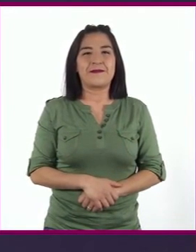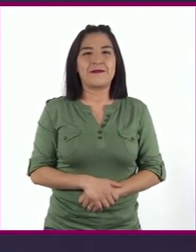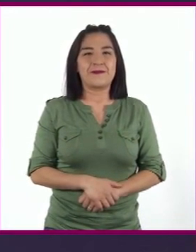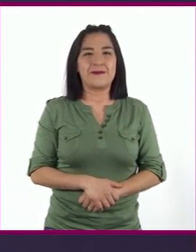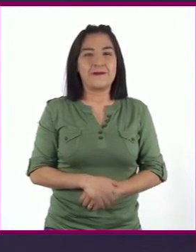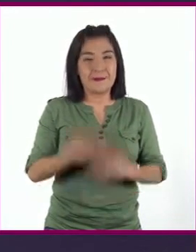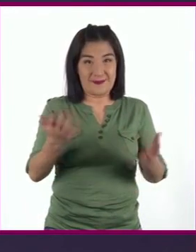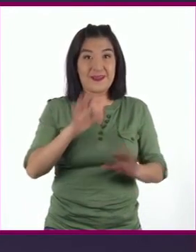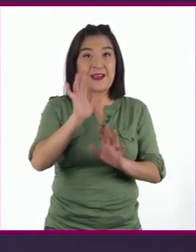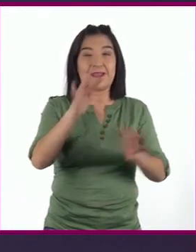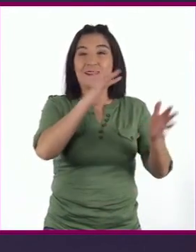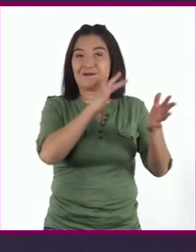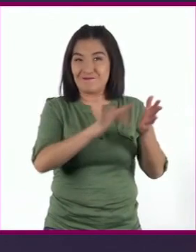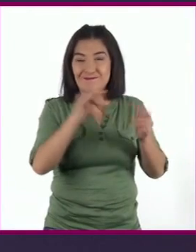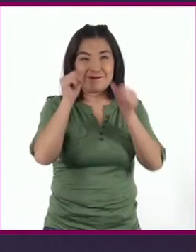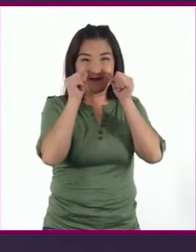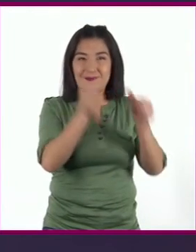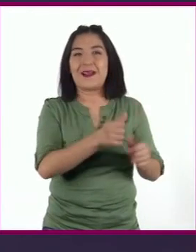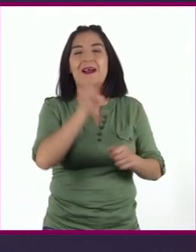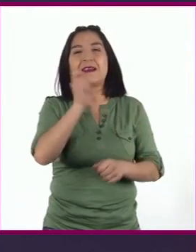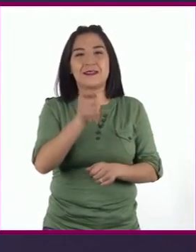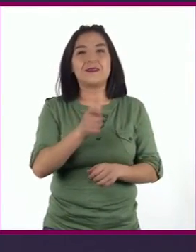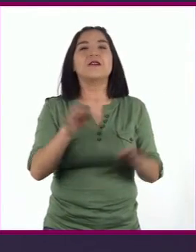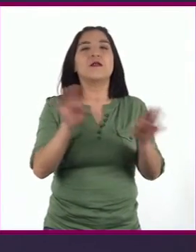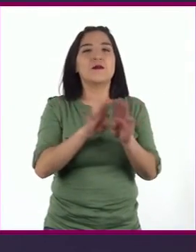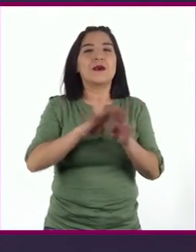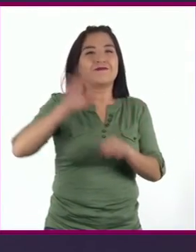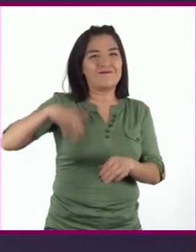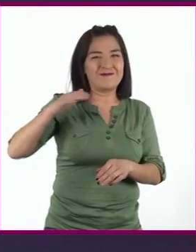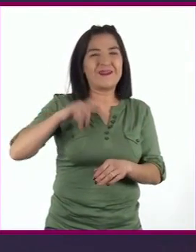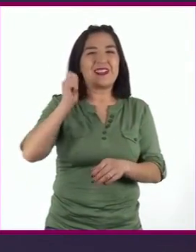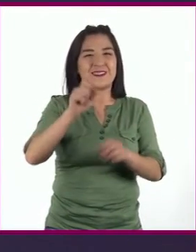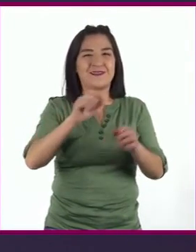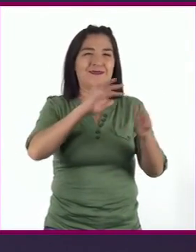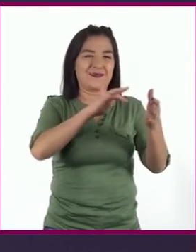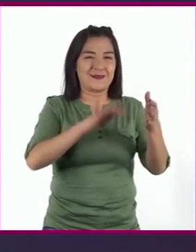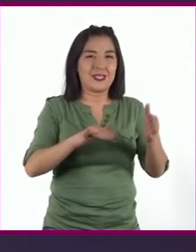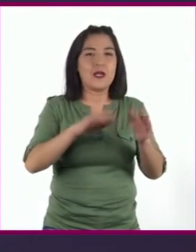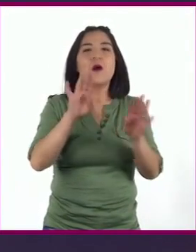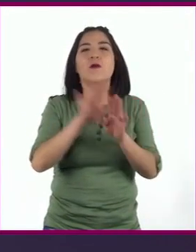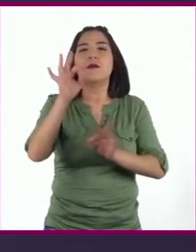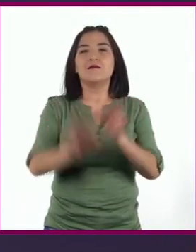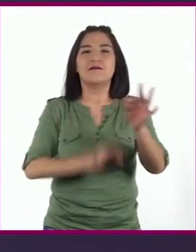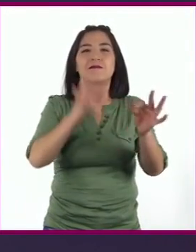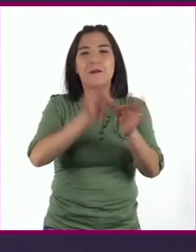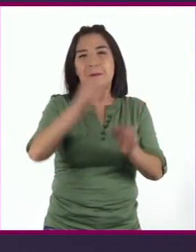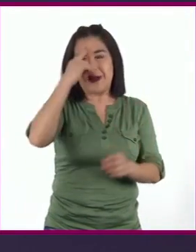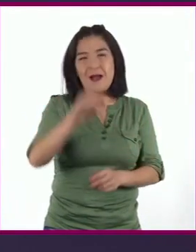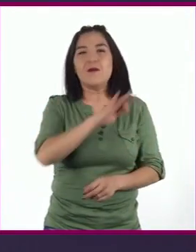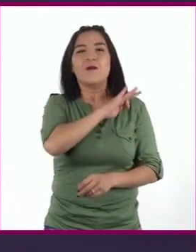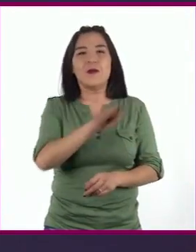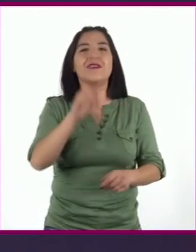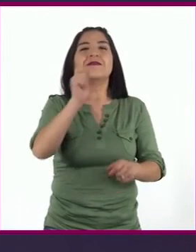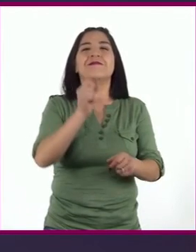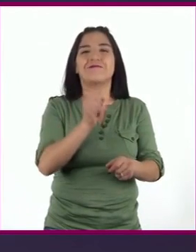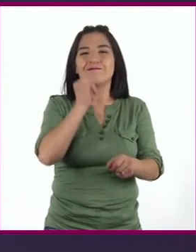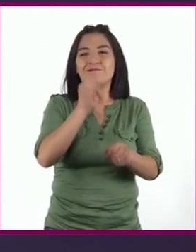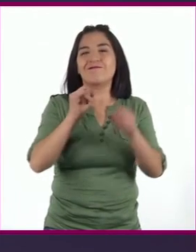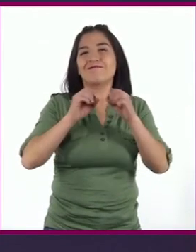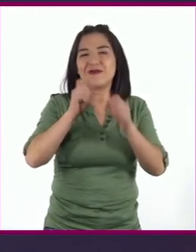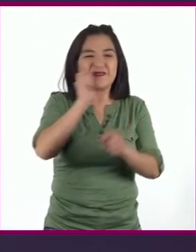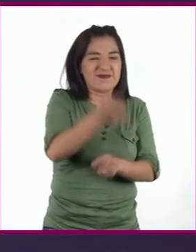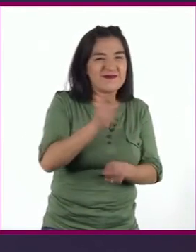Como leyeron, la información que vimos en ambos textos Se complementa y nos permite crear una definición más